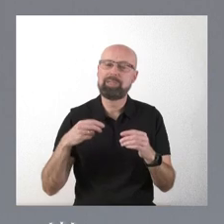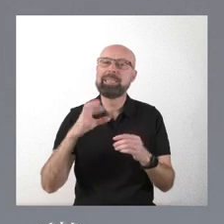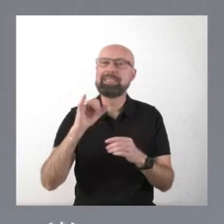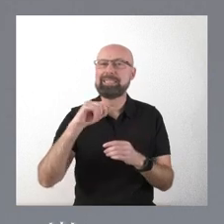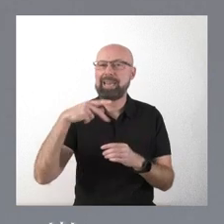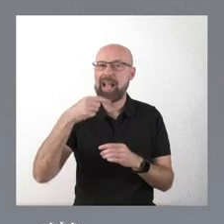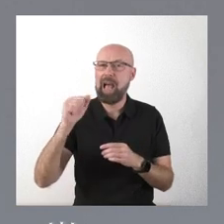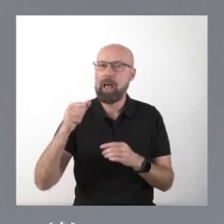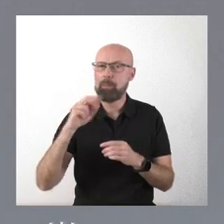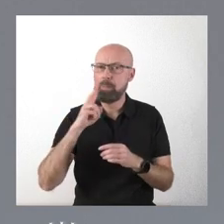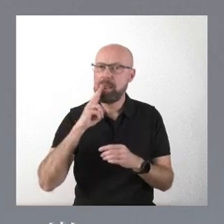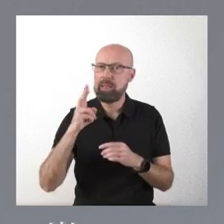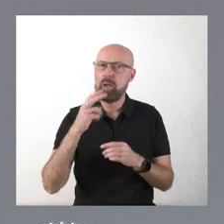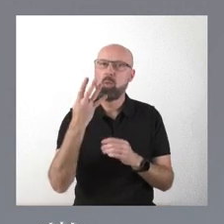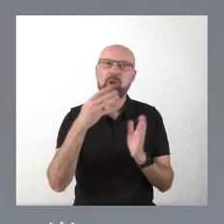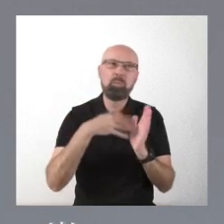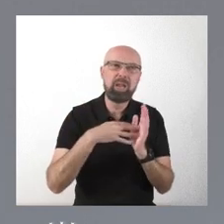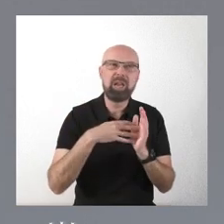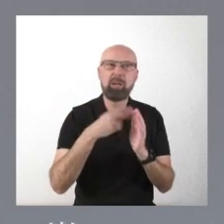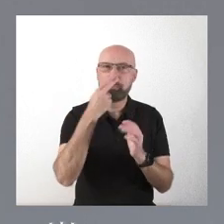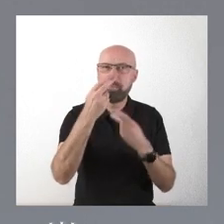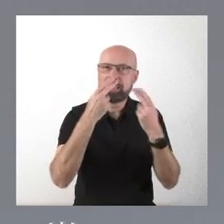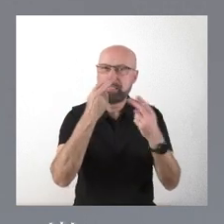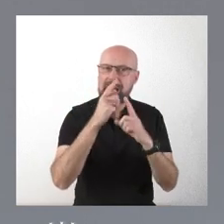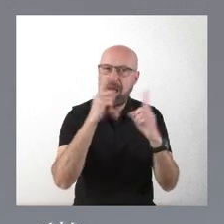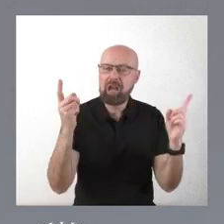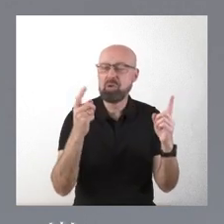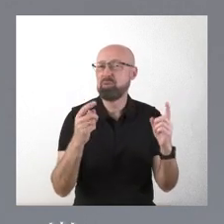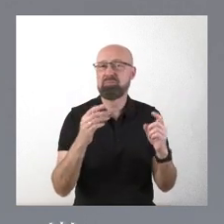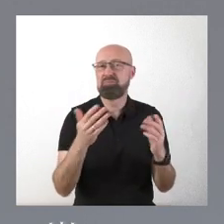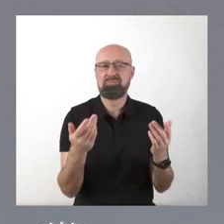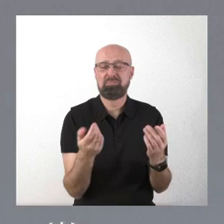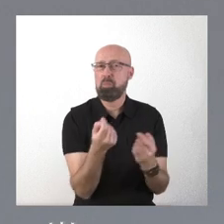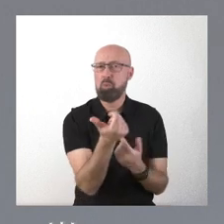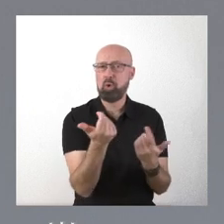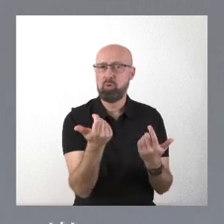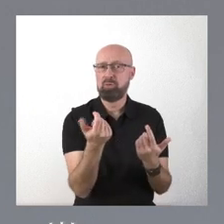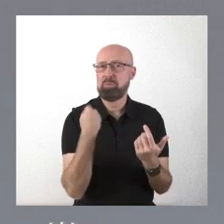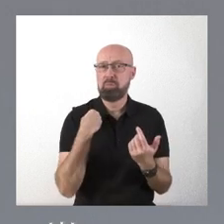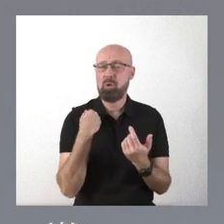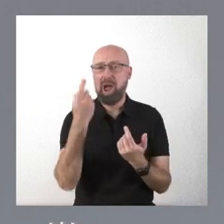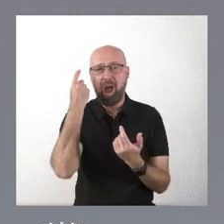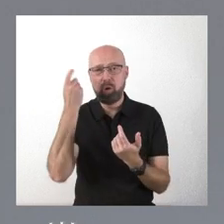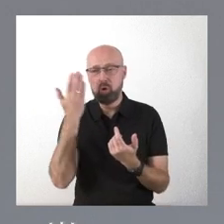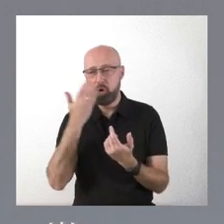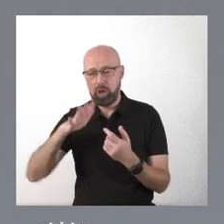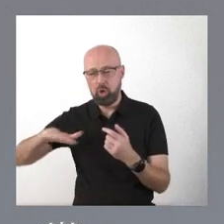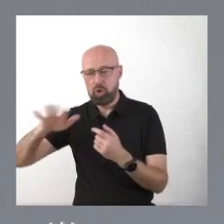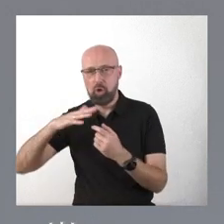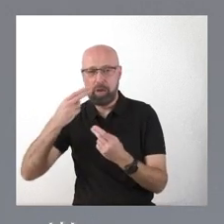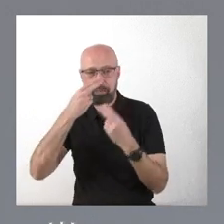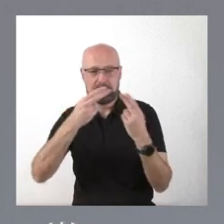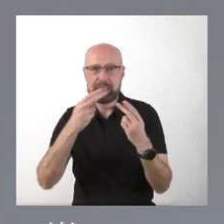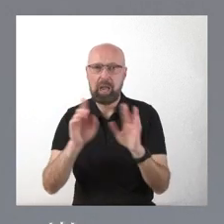visitas al año, no es nada, son los escolares de la zona y los datos ya han sido trascendidos.